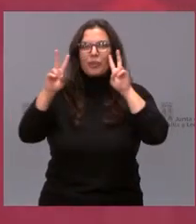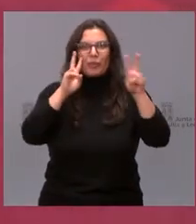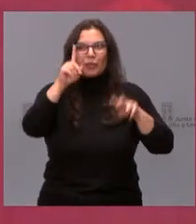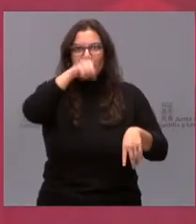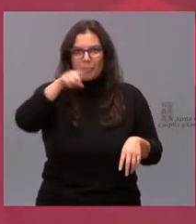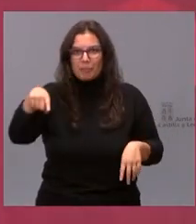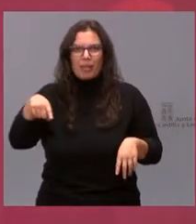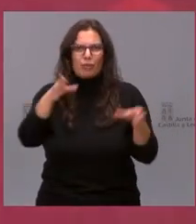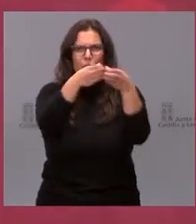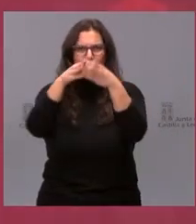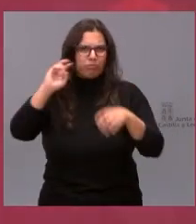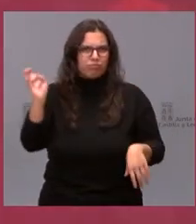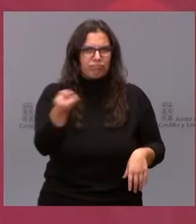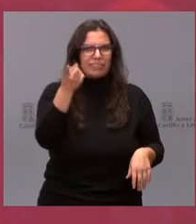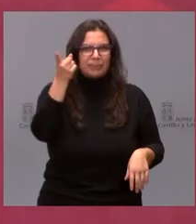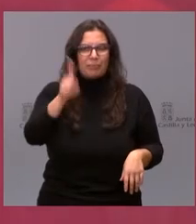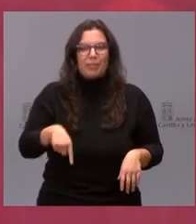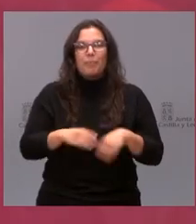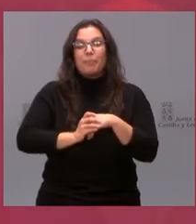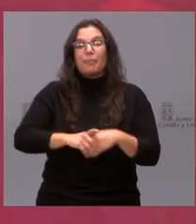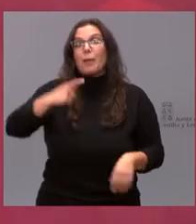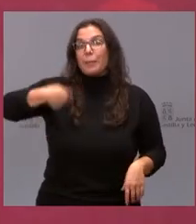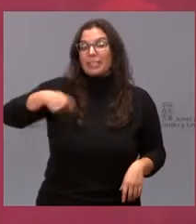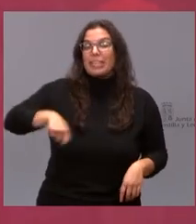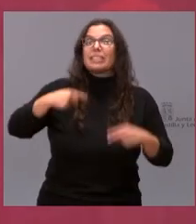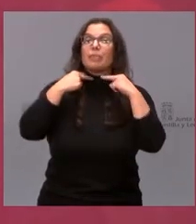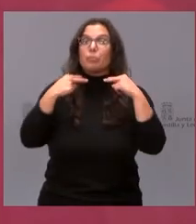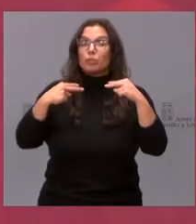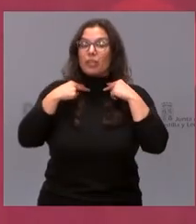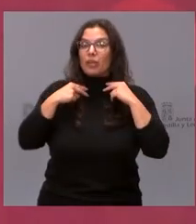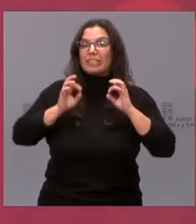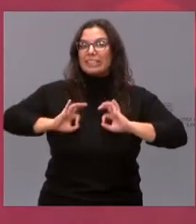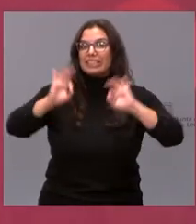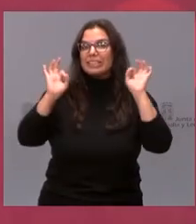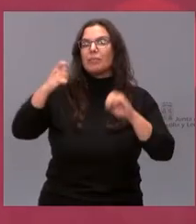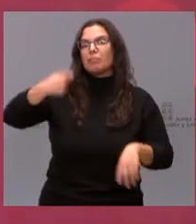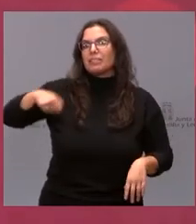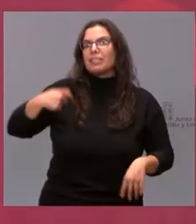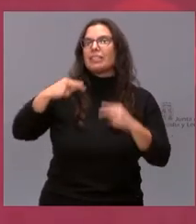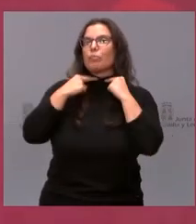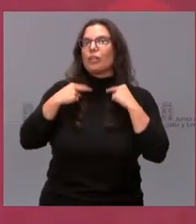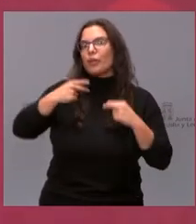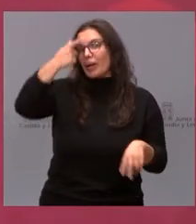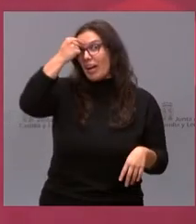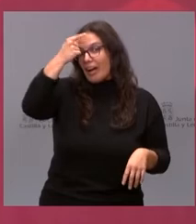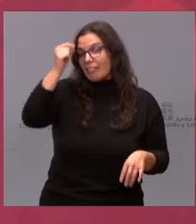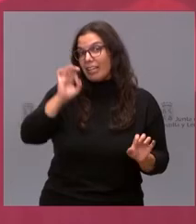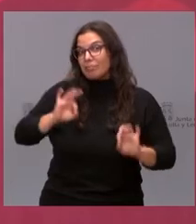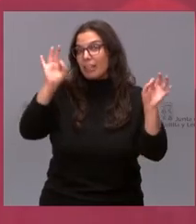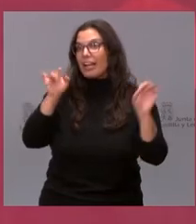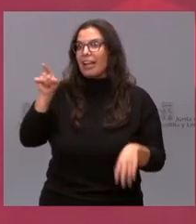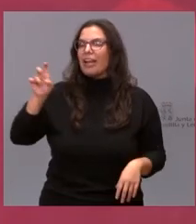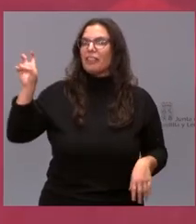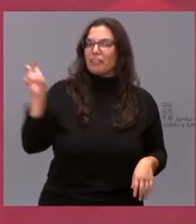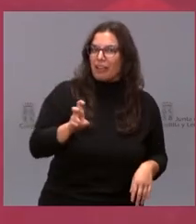de todos los grupos, presidentes de la Diputación, especialmente al presidente de la Diputación de Ávila, que ha venido en